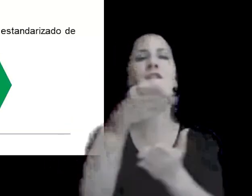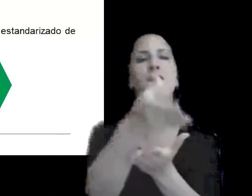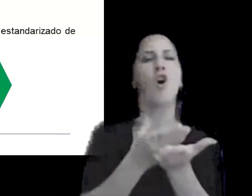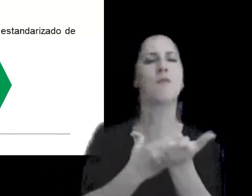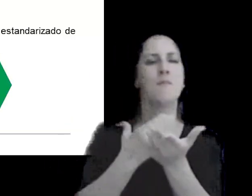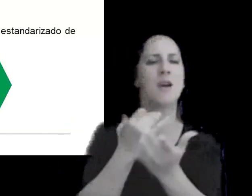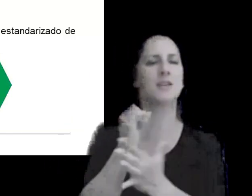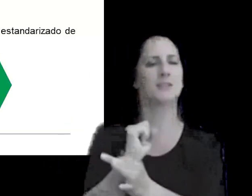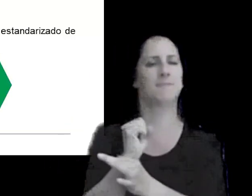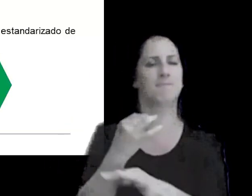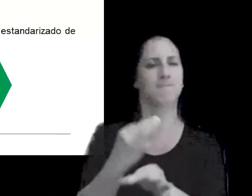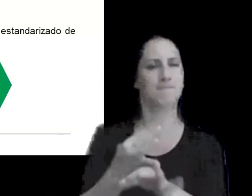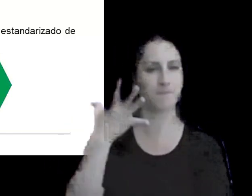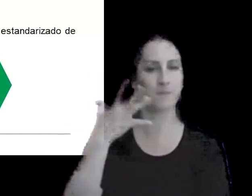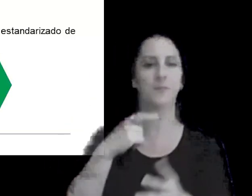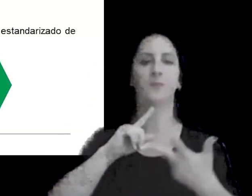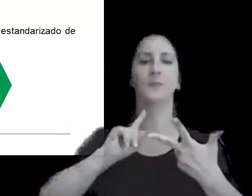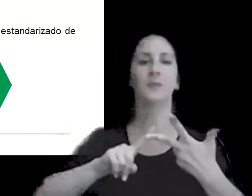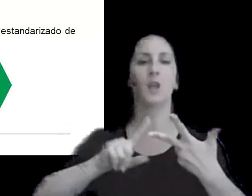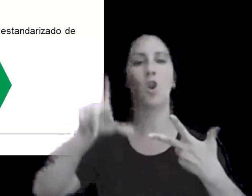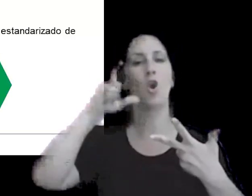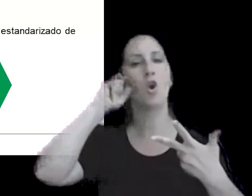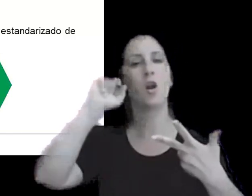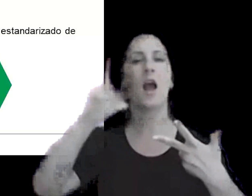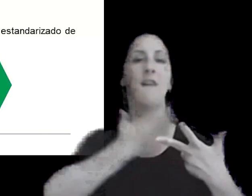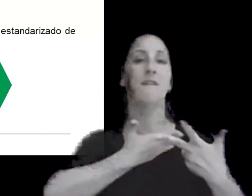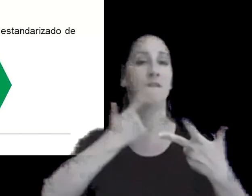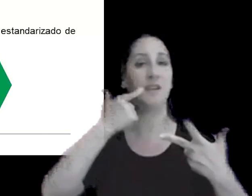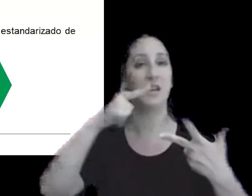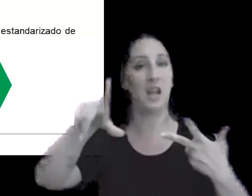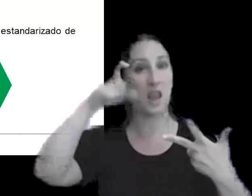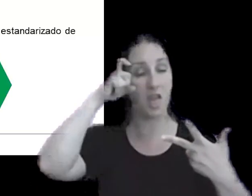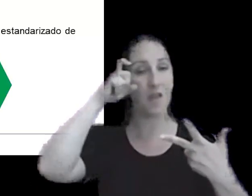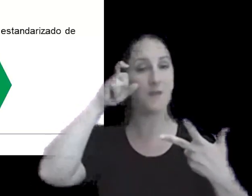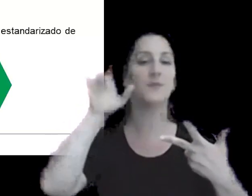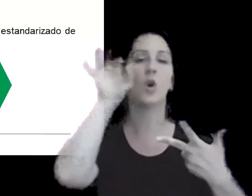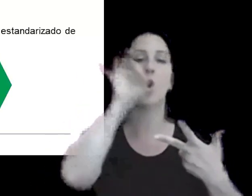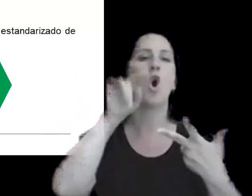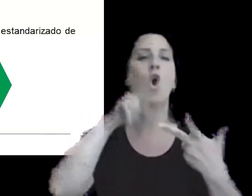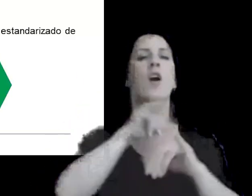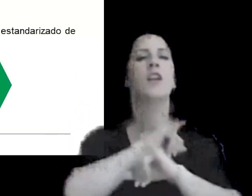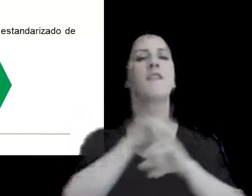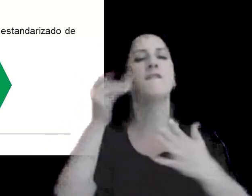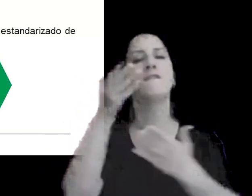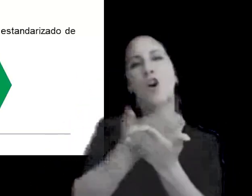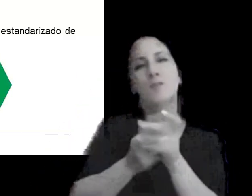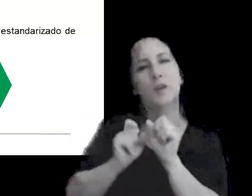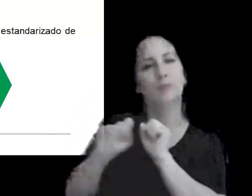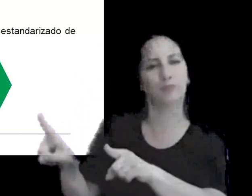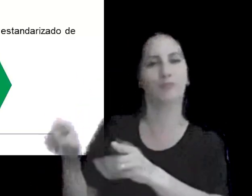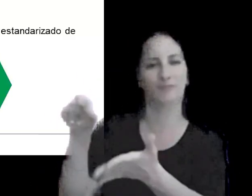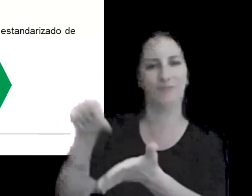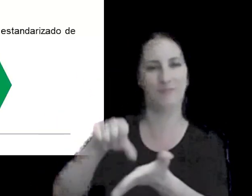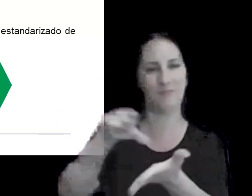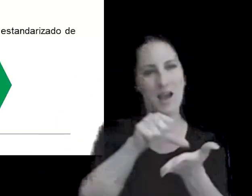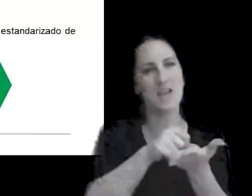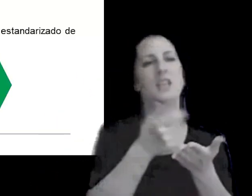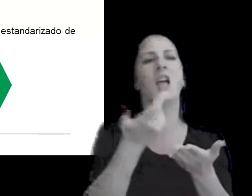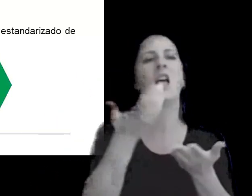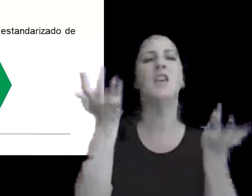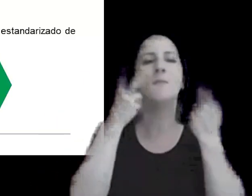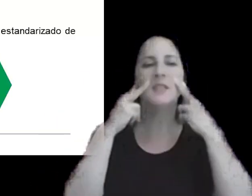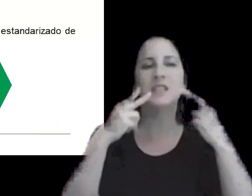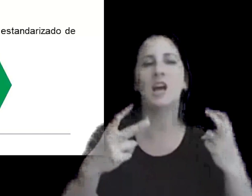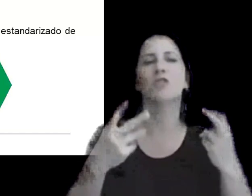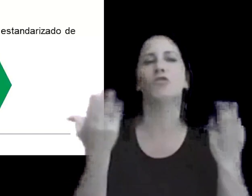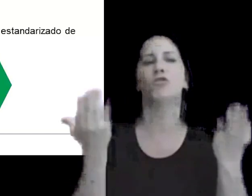y el tercer nivel es el del local file o el informe local o estudio de precios de transferencia como